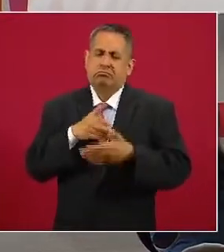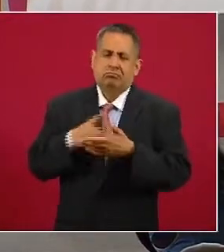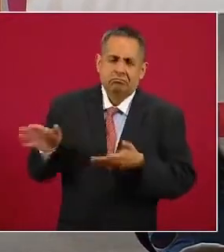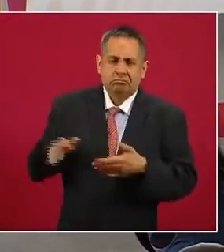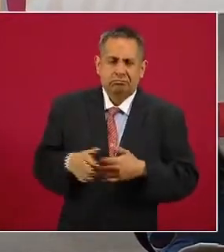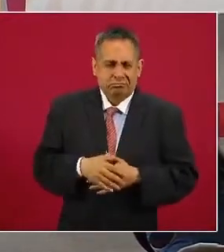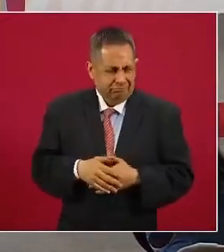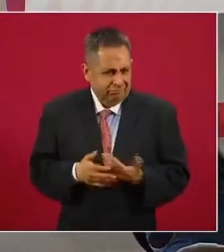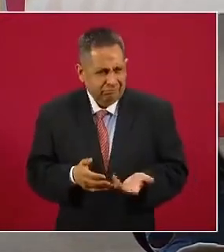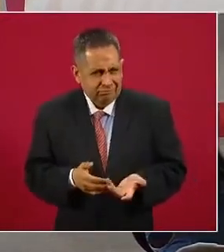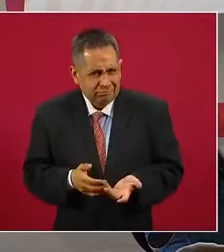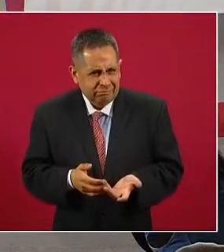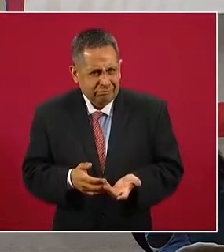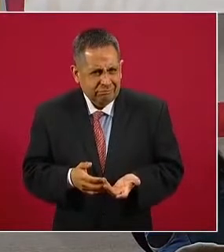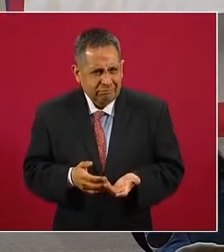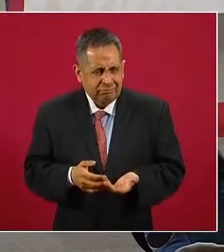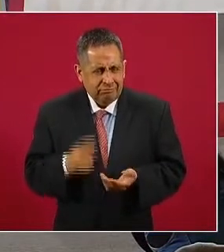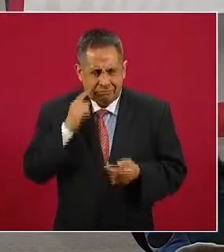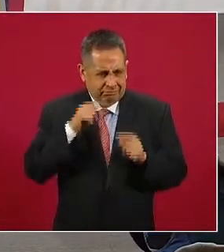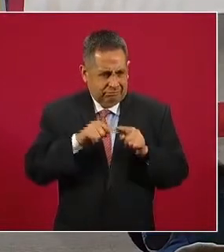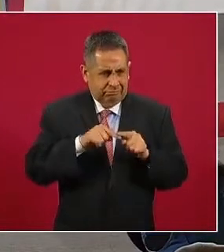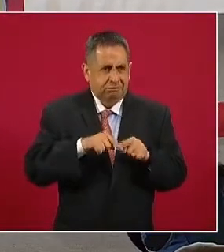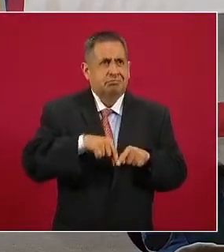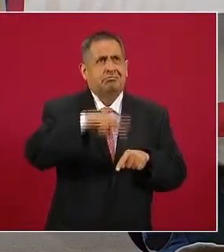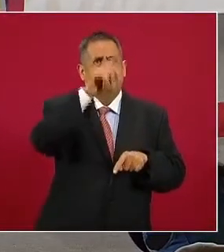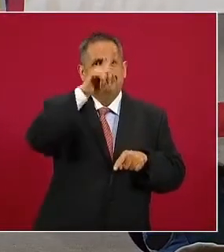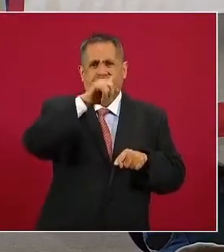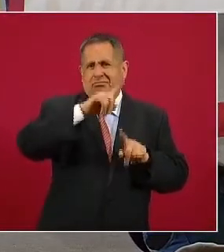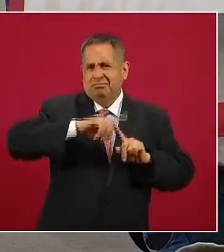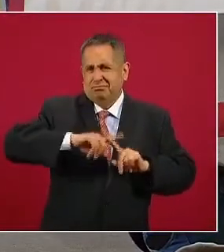si ustedes ven a ver